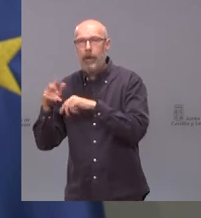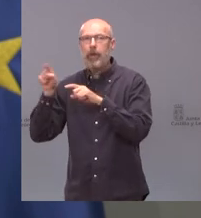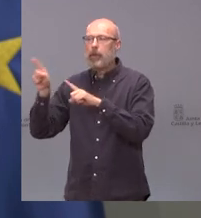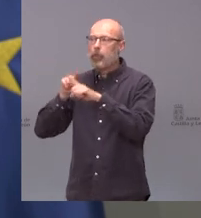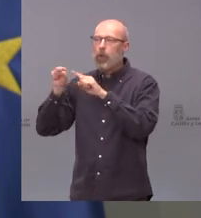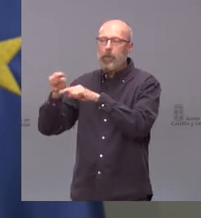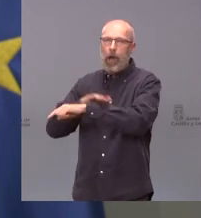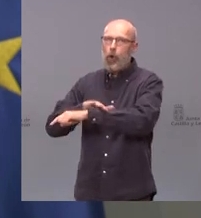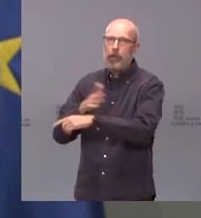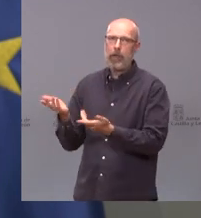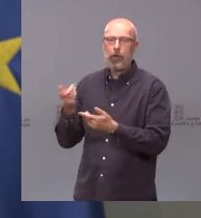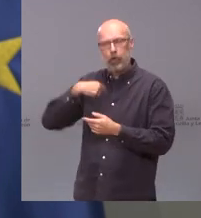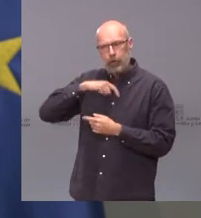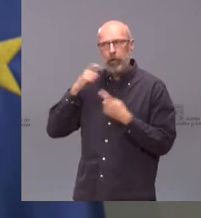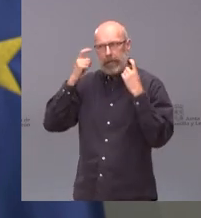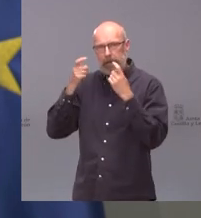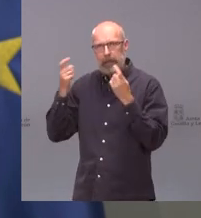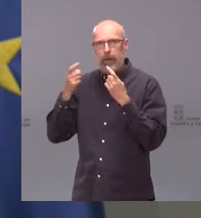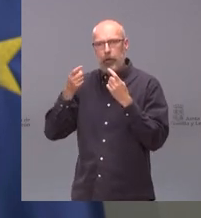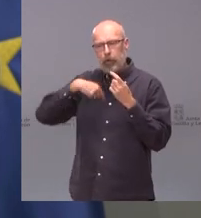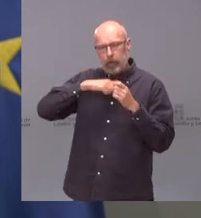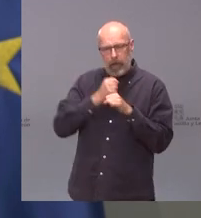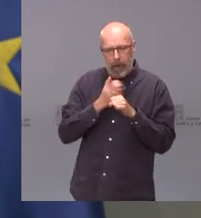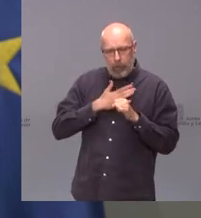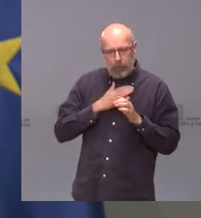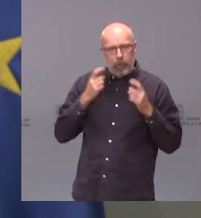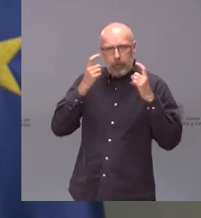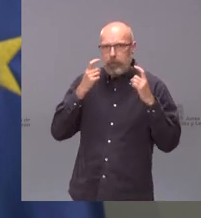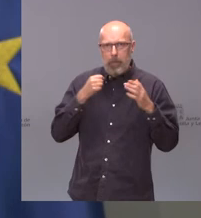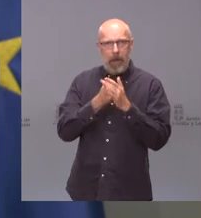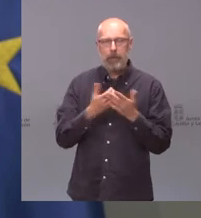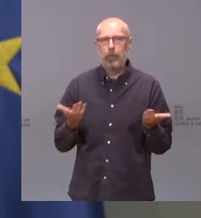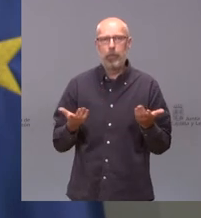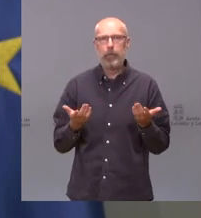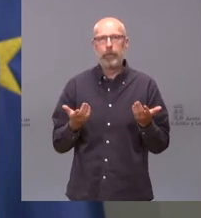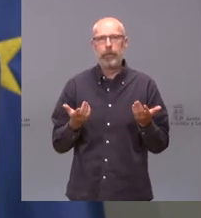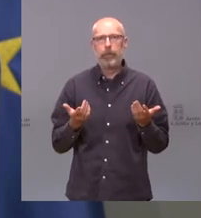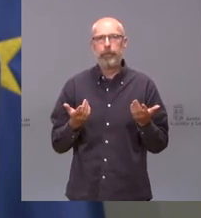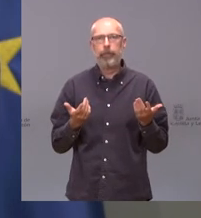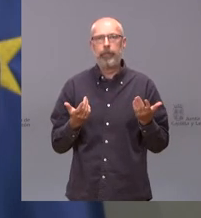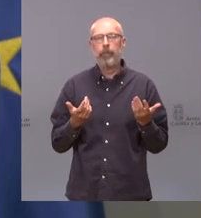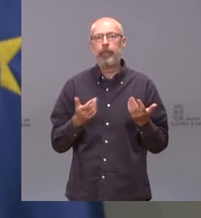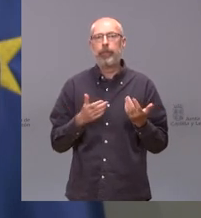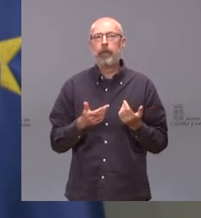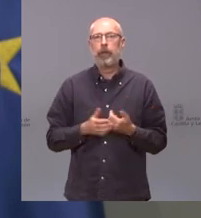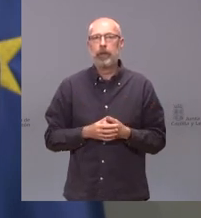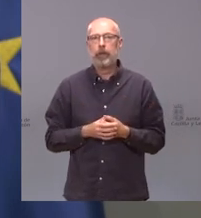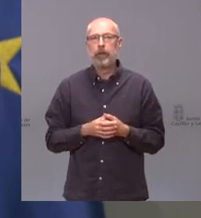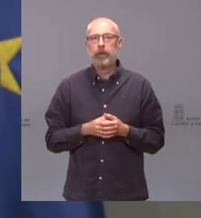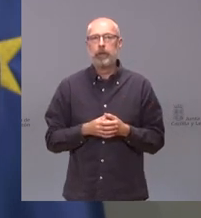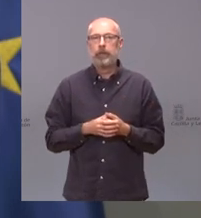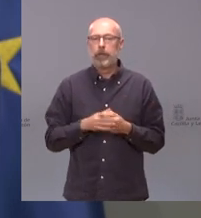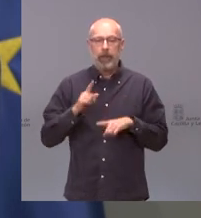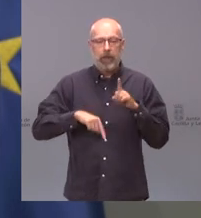hacemos es intentar hacer nuestra parte nuestra parte también de acuerdo a nuestras